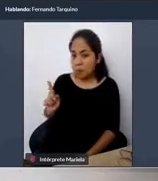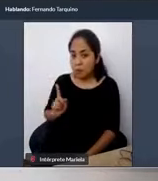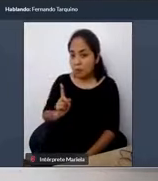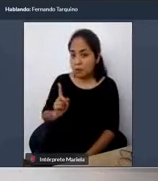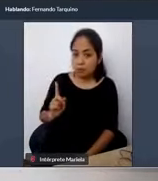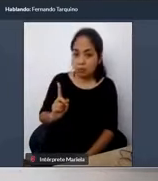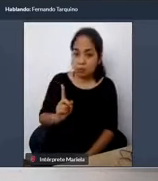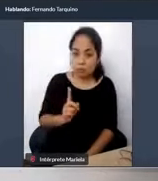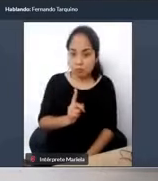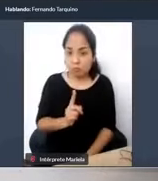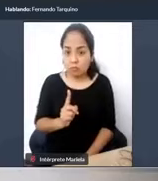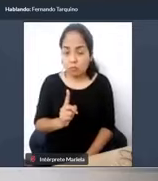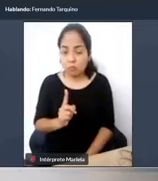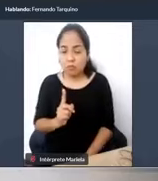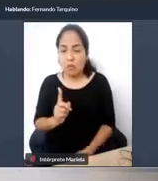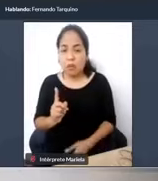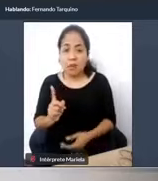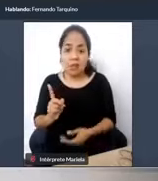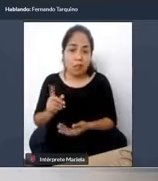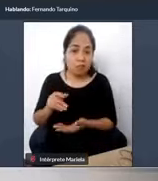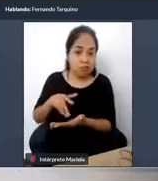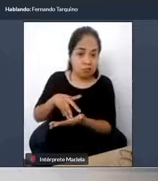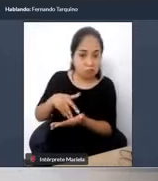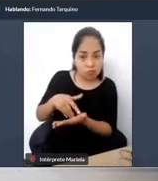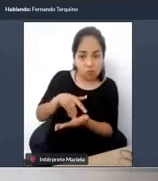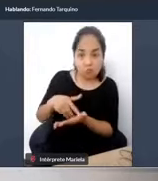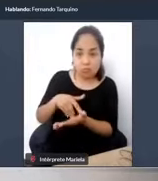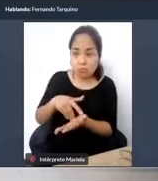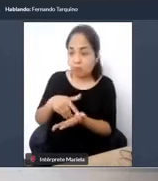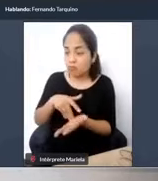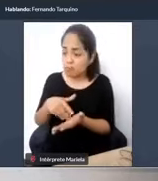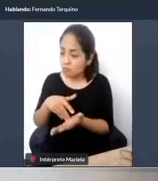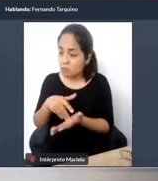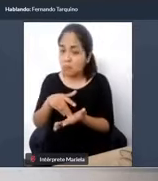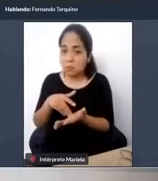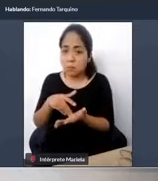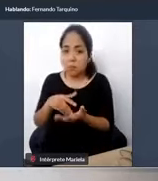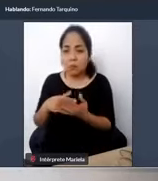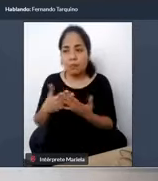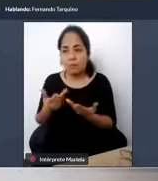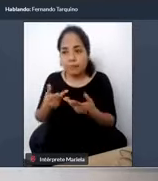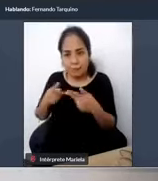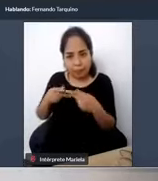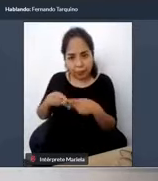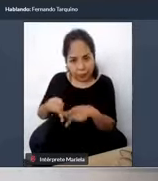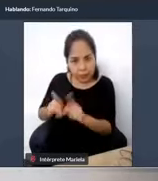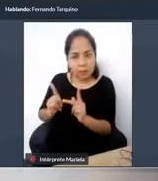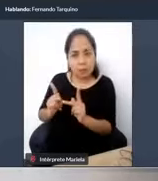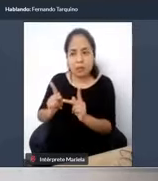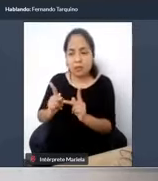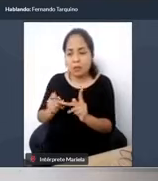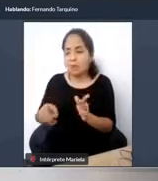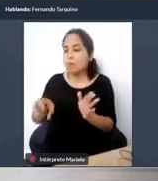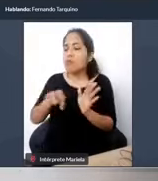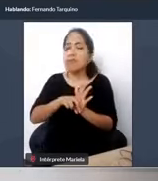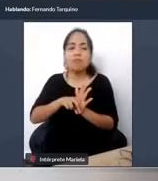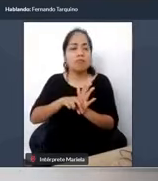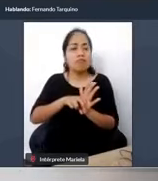vulnerable debería poder viajar tranquilamente